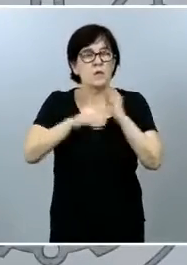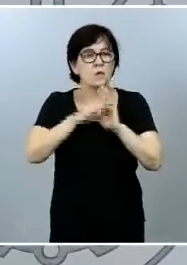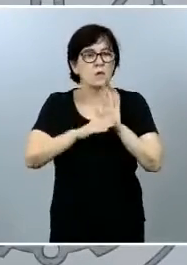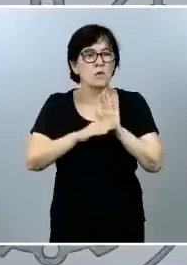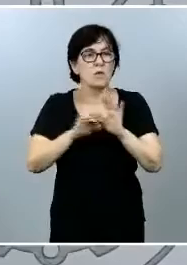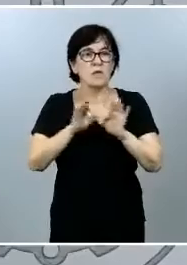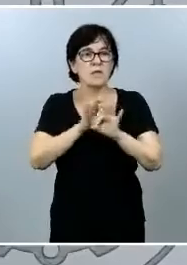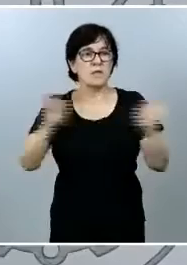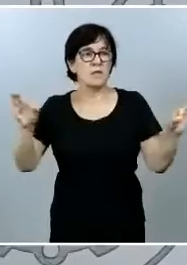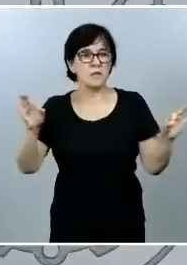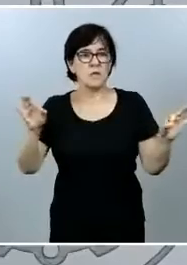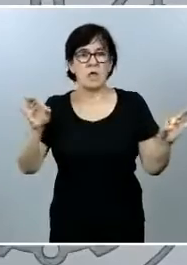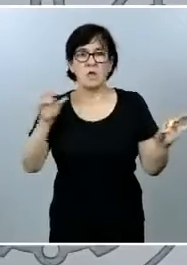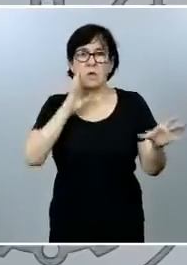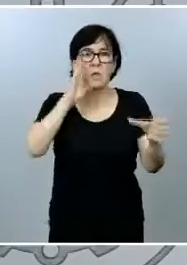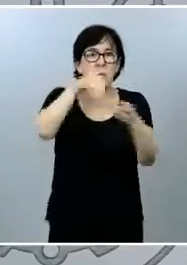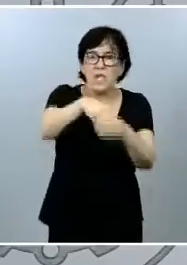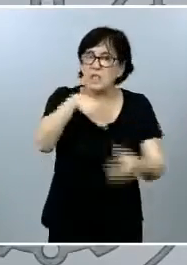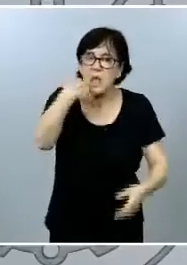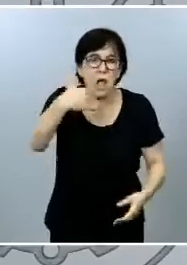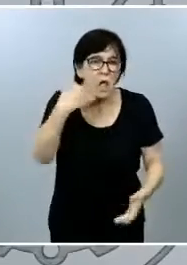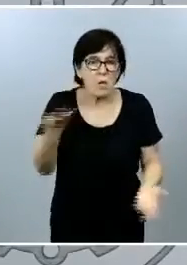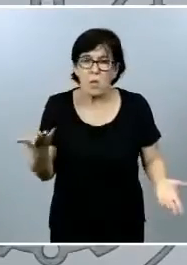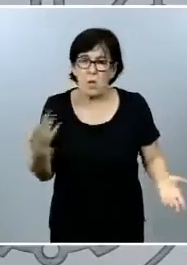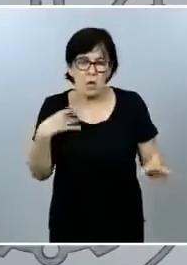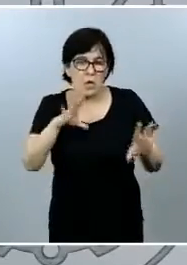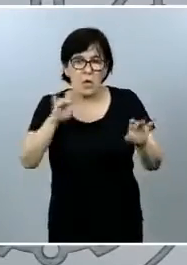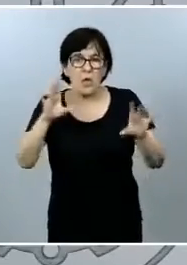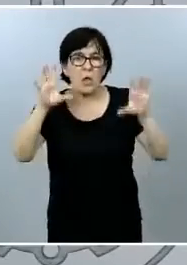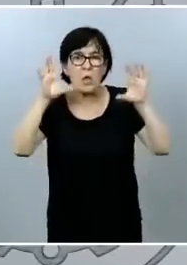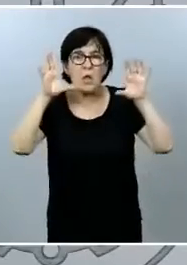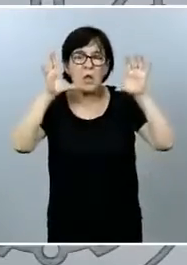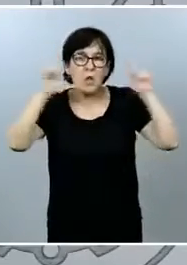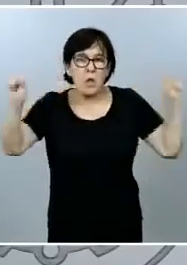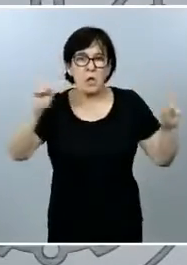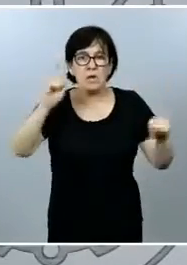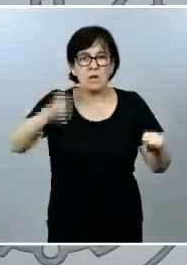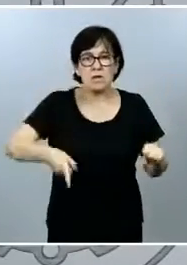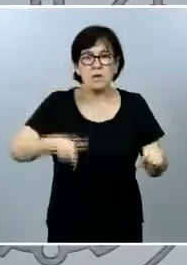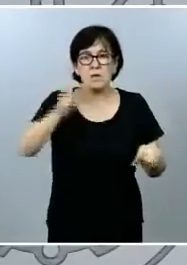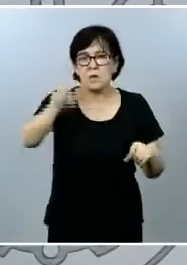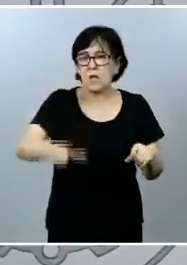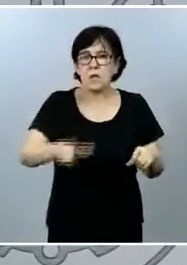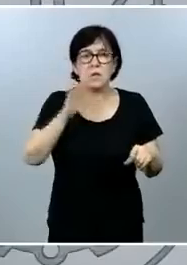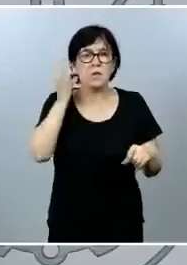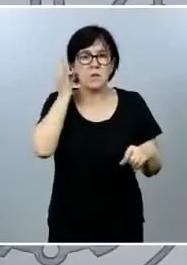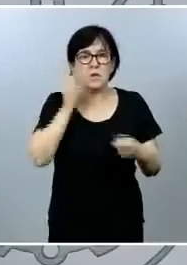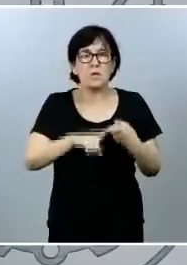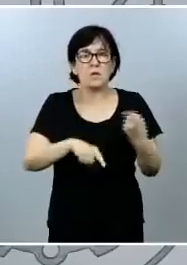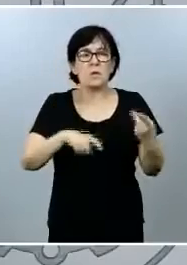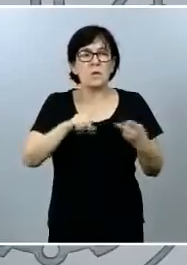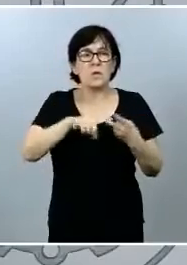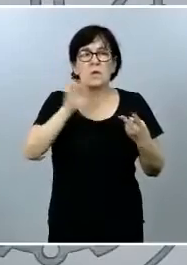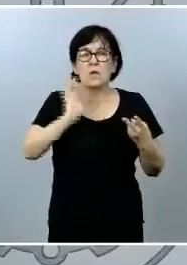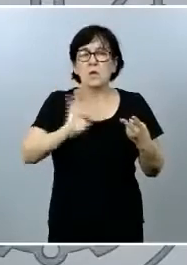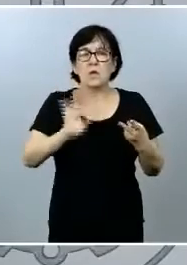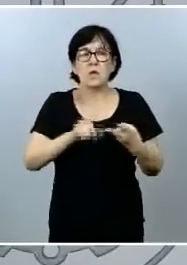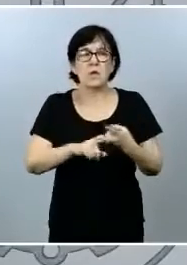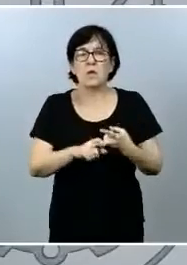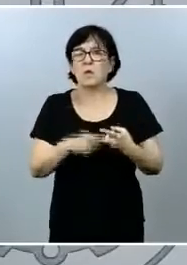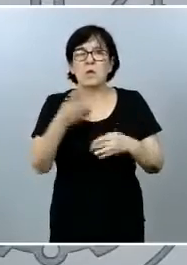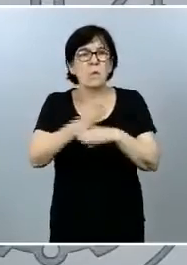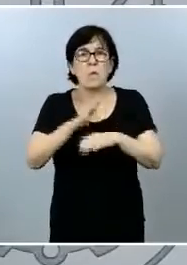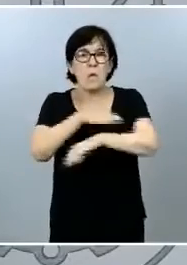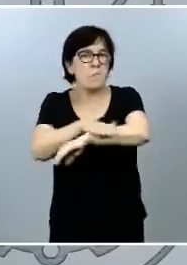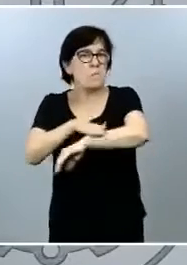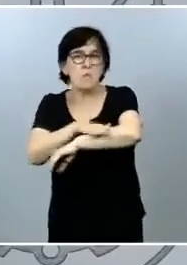tipo de injerencia por parte de la directora de la guardia civil sin ningún tipo de injerencia por parte del ministro